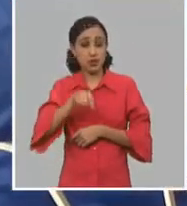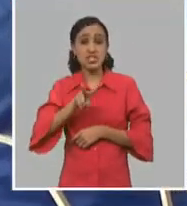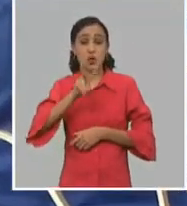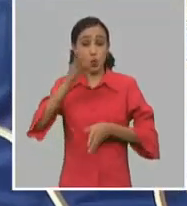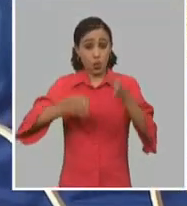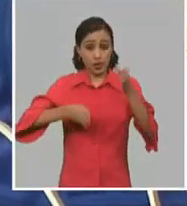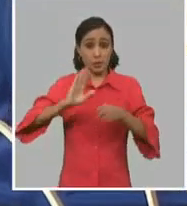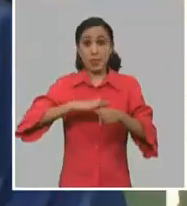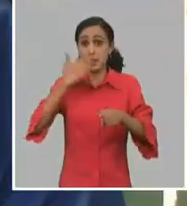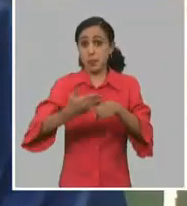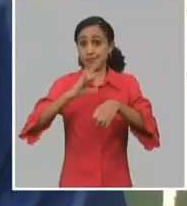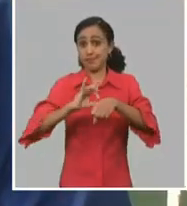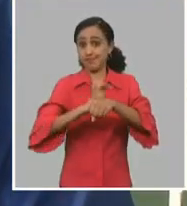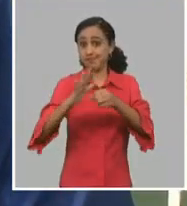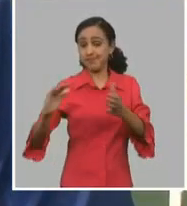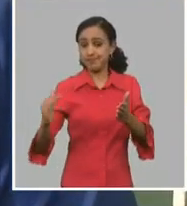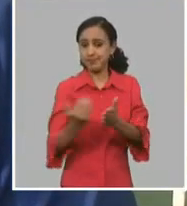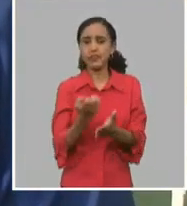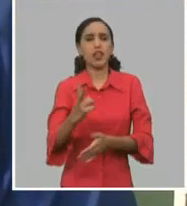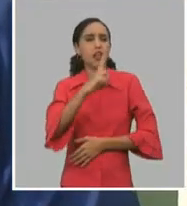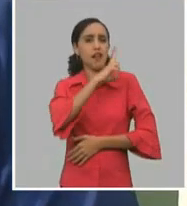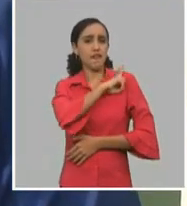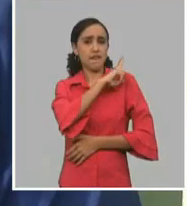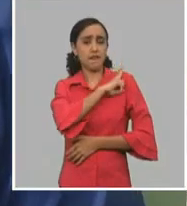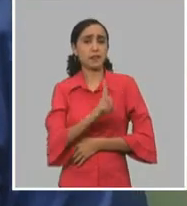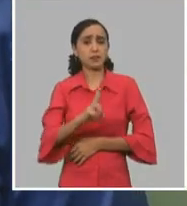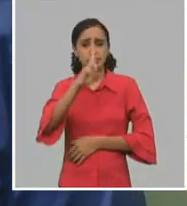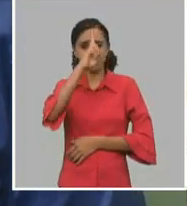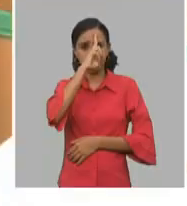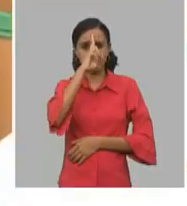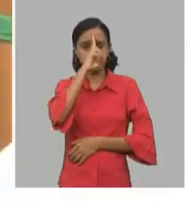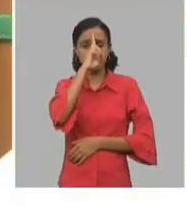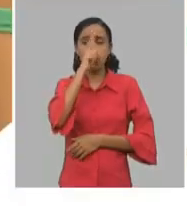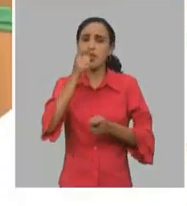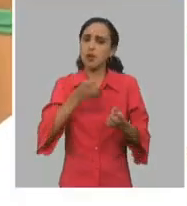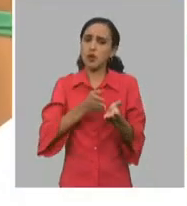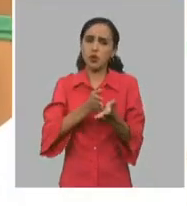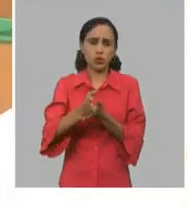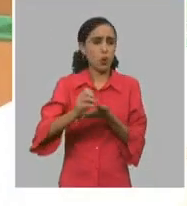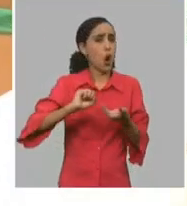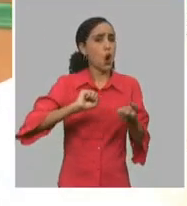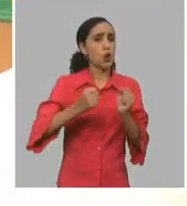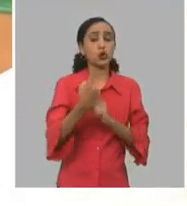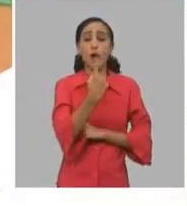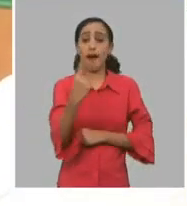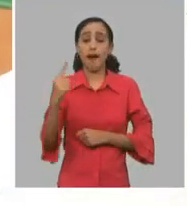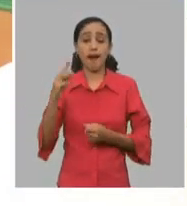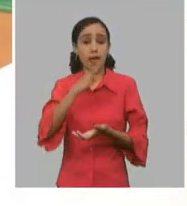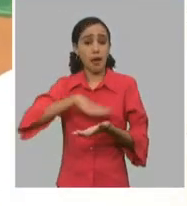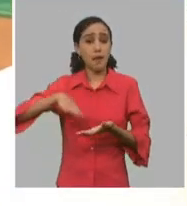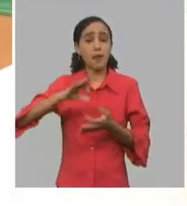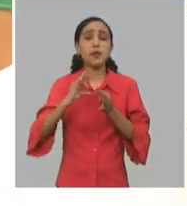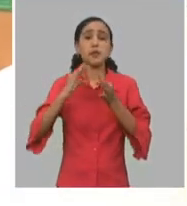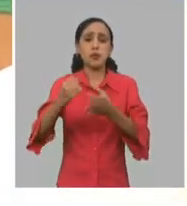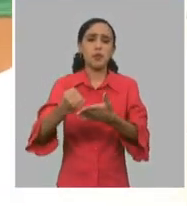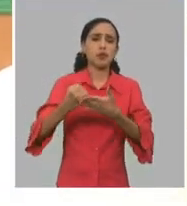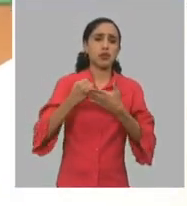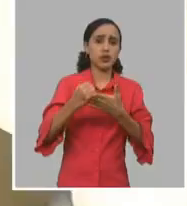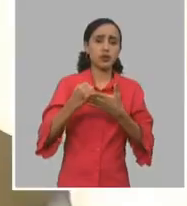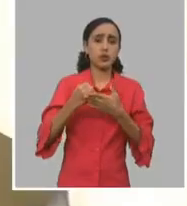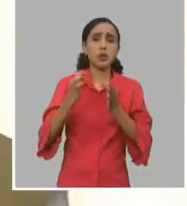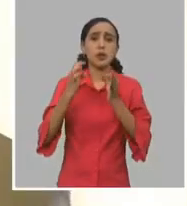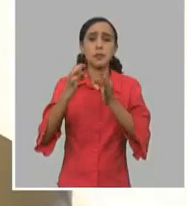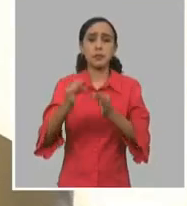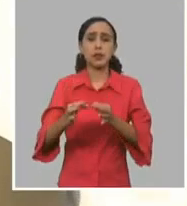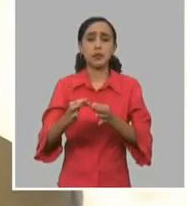segunda fase post-pandemia, las autoridades sanitarias determinaron mantener esta acción de control en cada barrio, apoyados igualmente en el